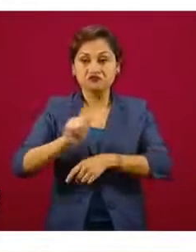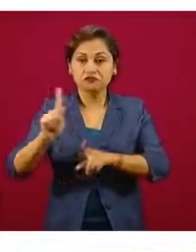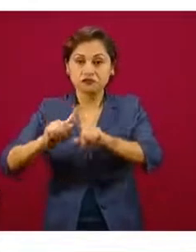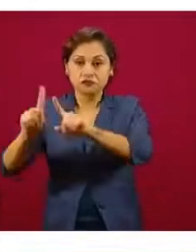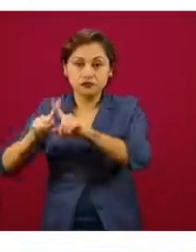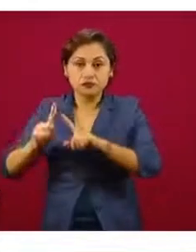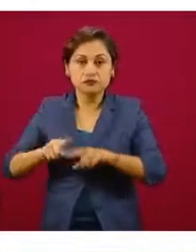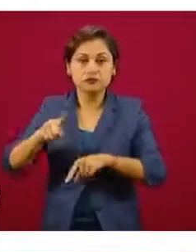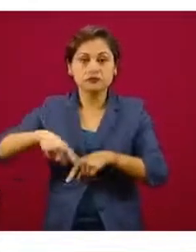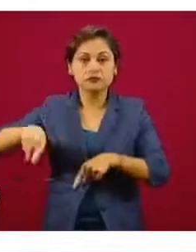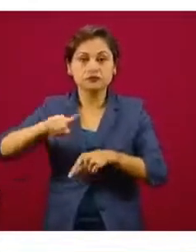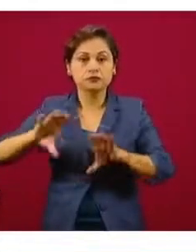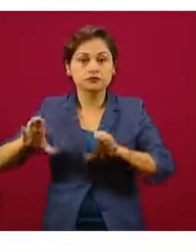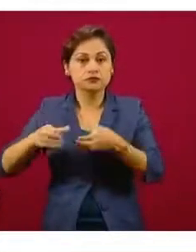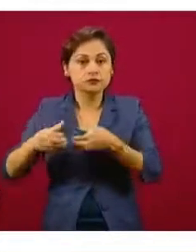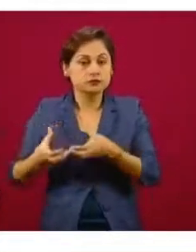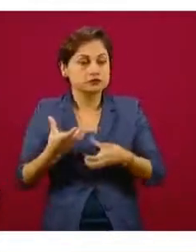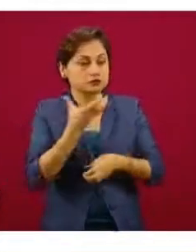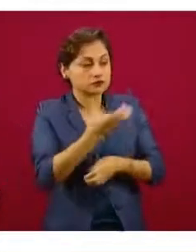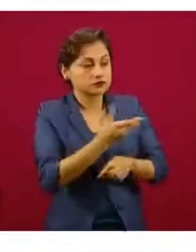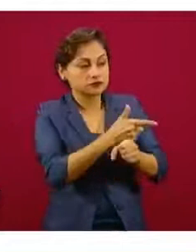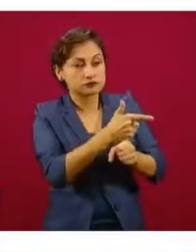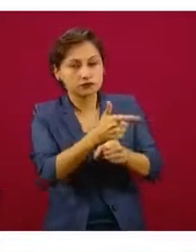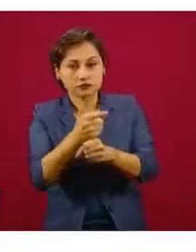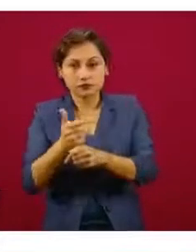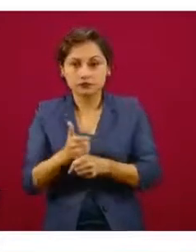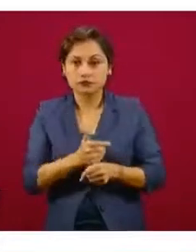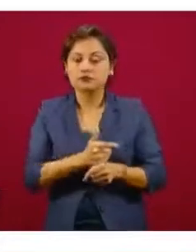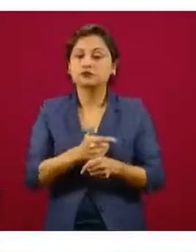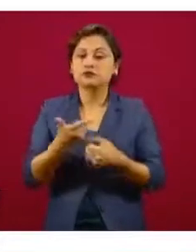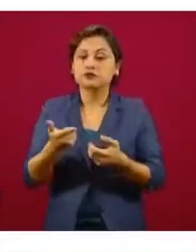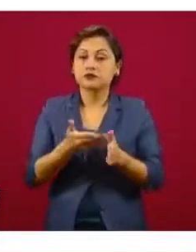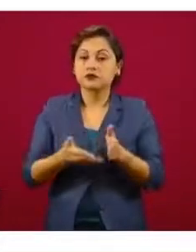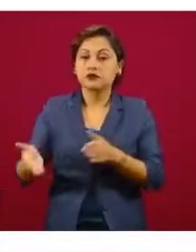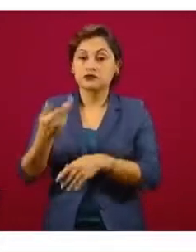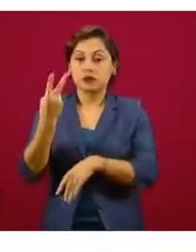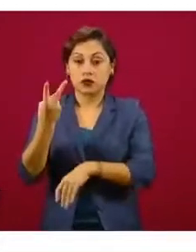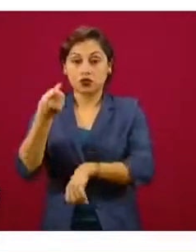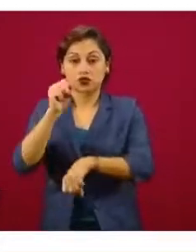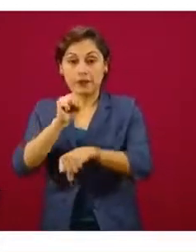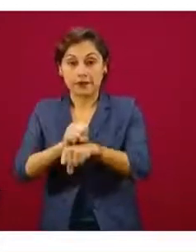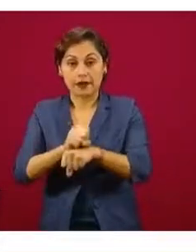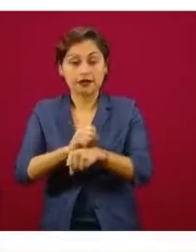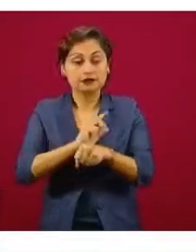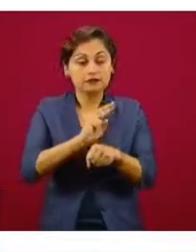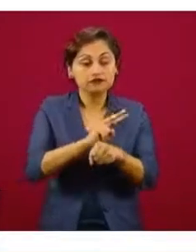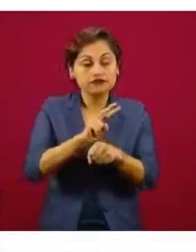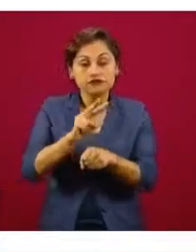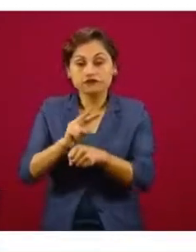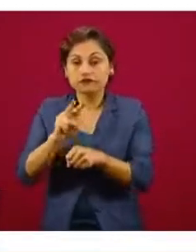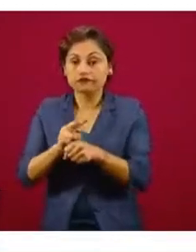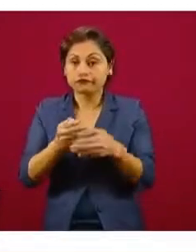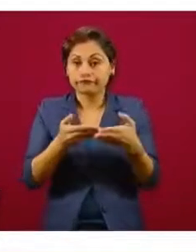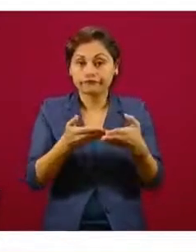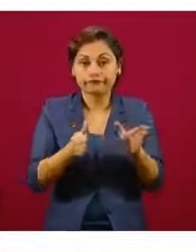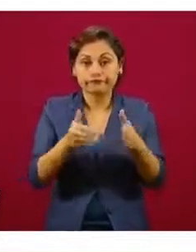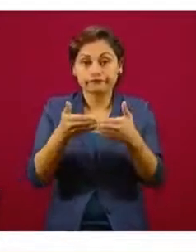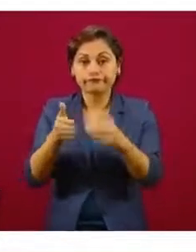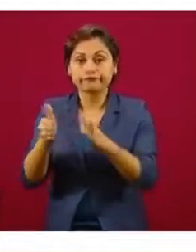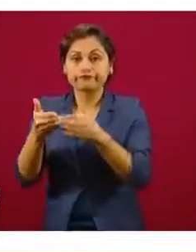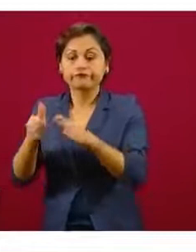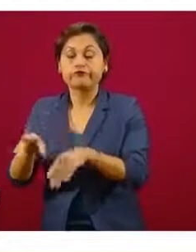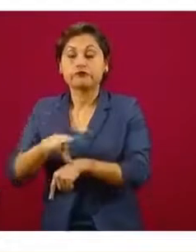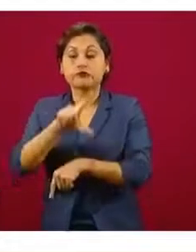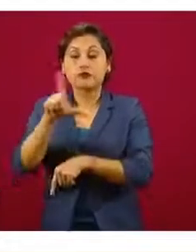a esta reapertura durante las próximas dos semanas y después también ya a partir del primero de junio.